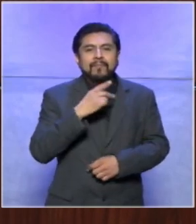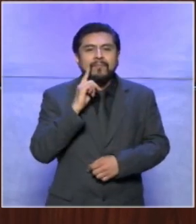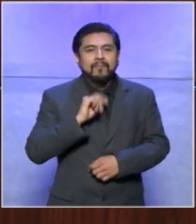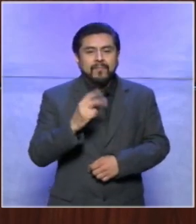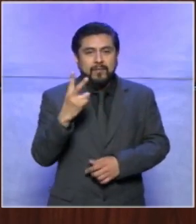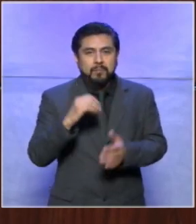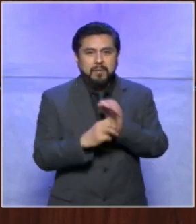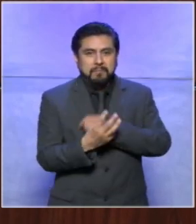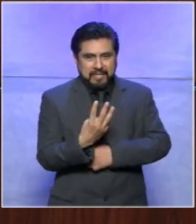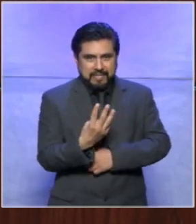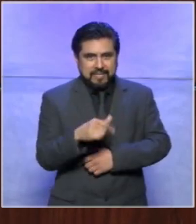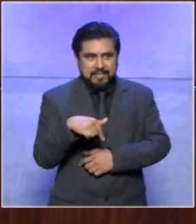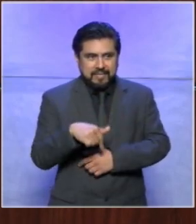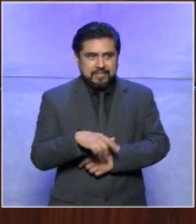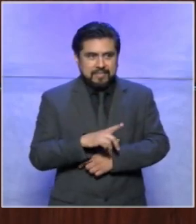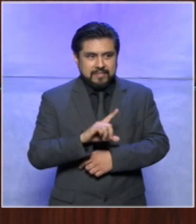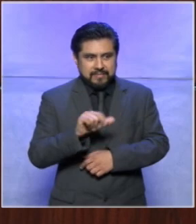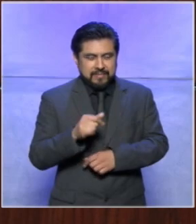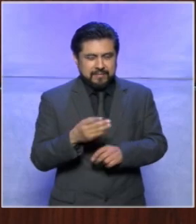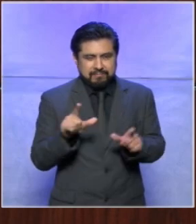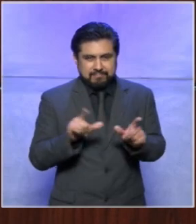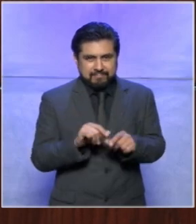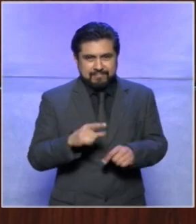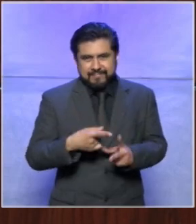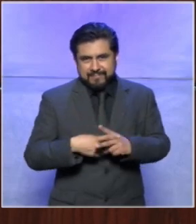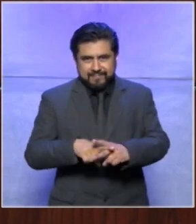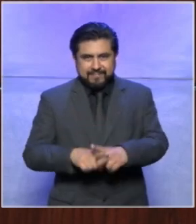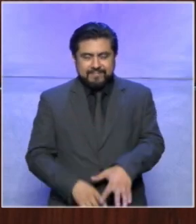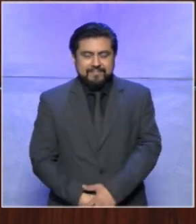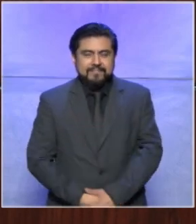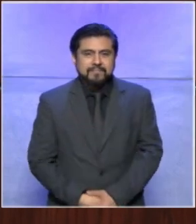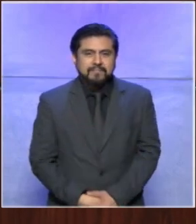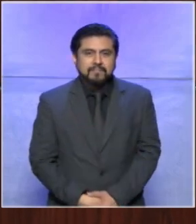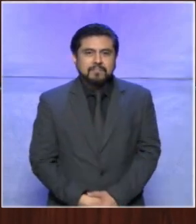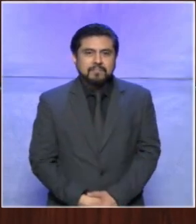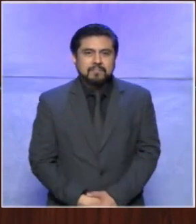infantil 2023 después de esta breve pausa acompáñenos